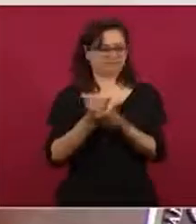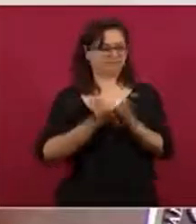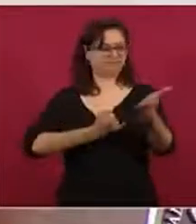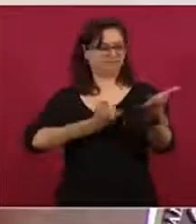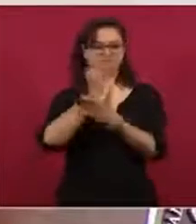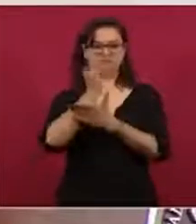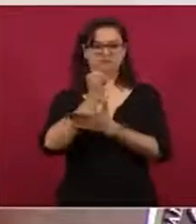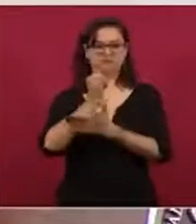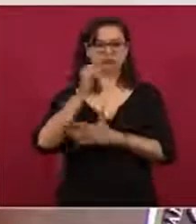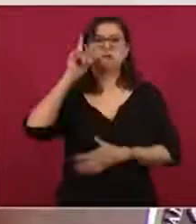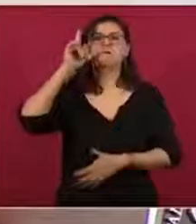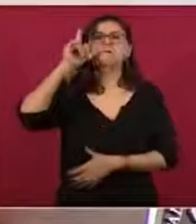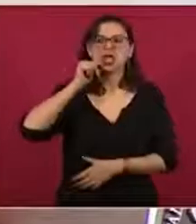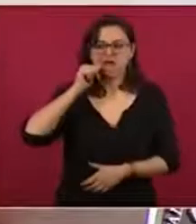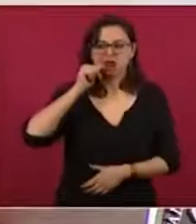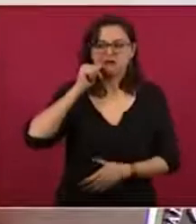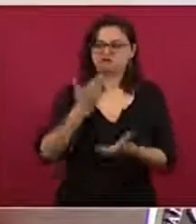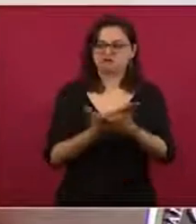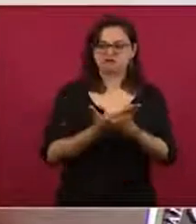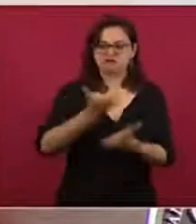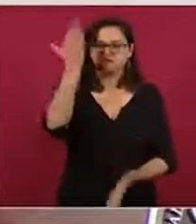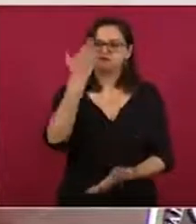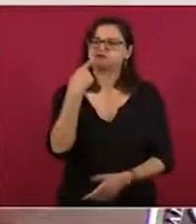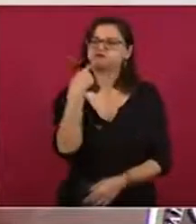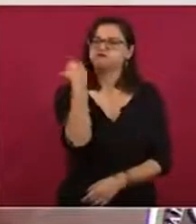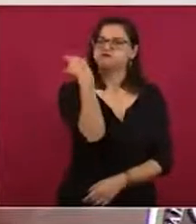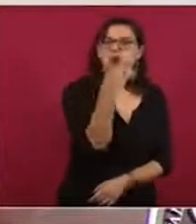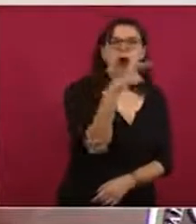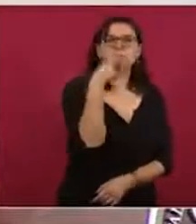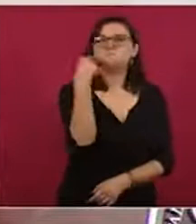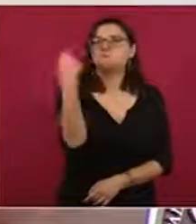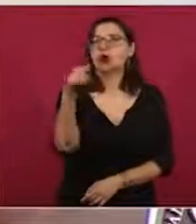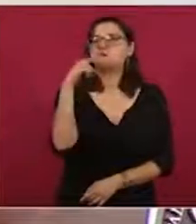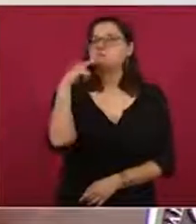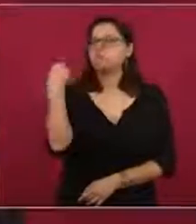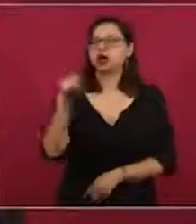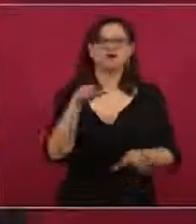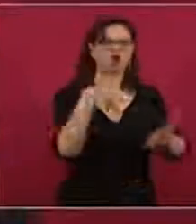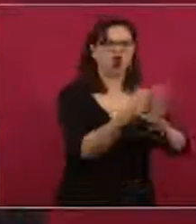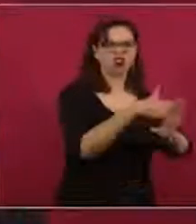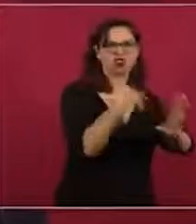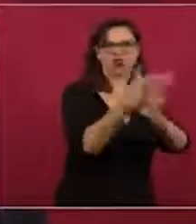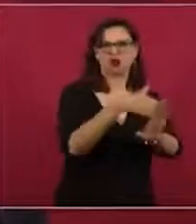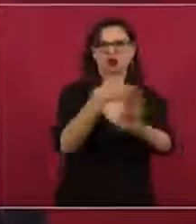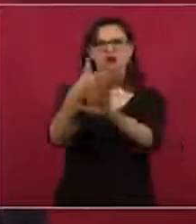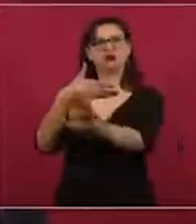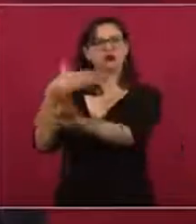quiero dialogar,